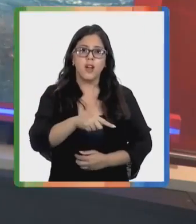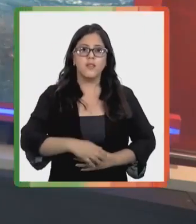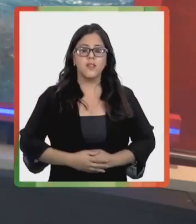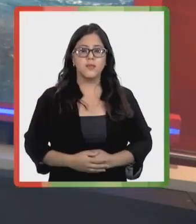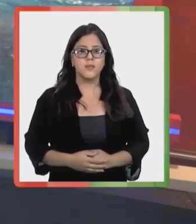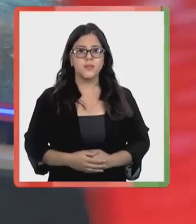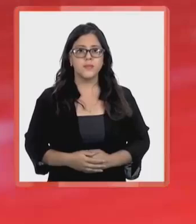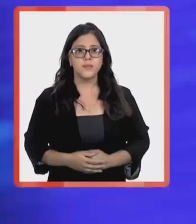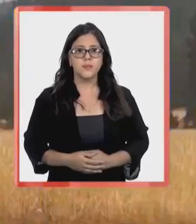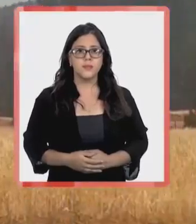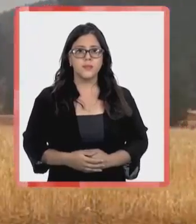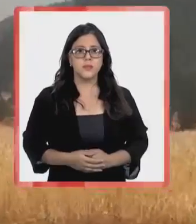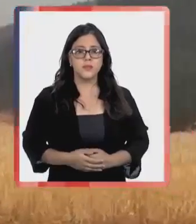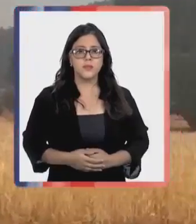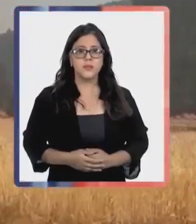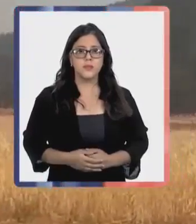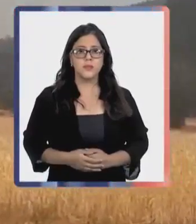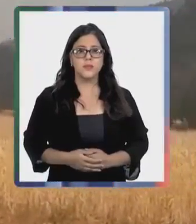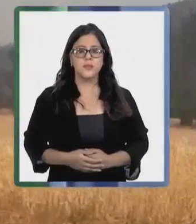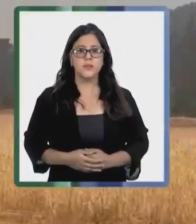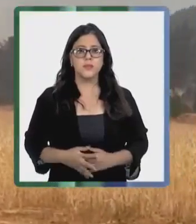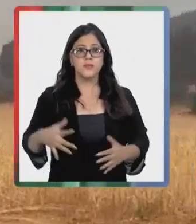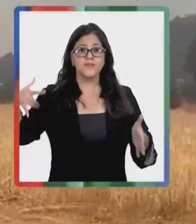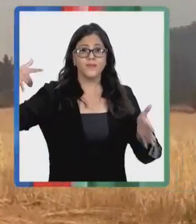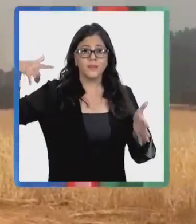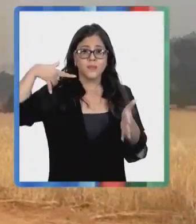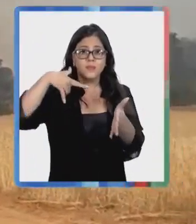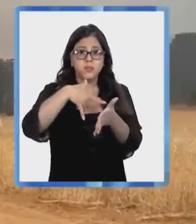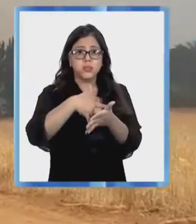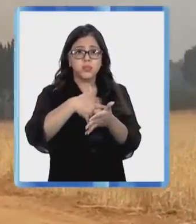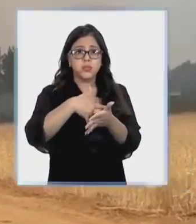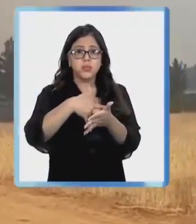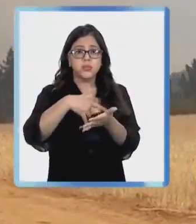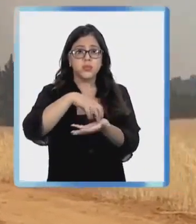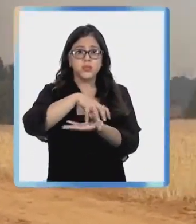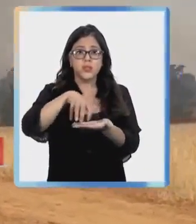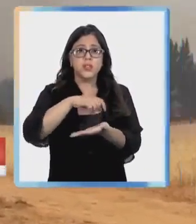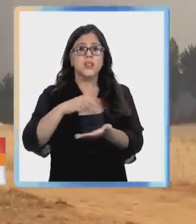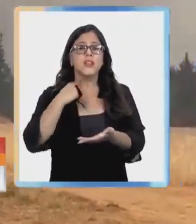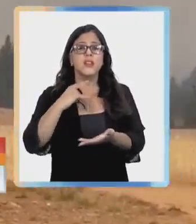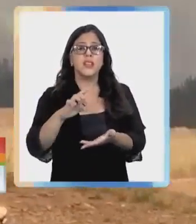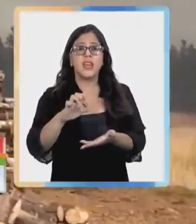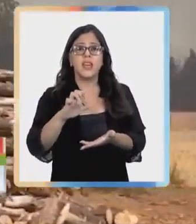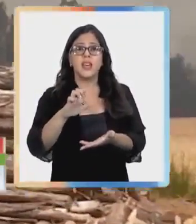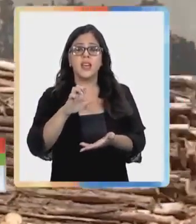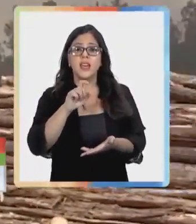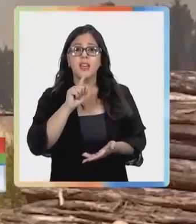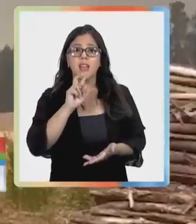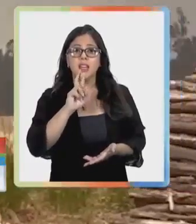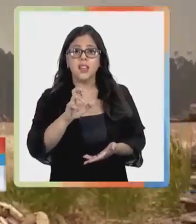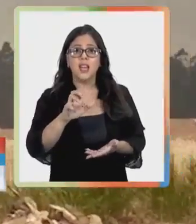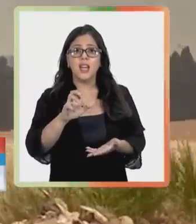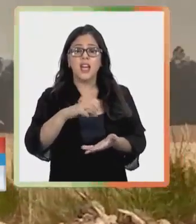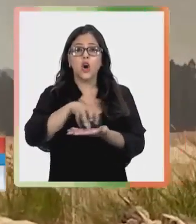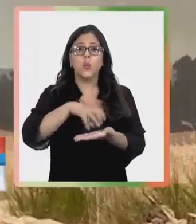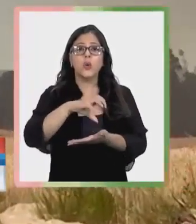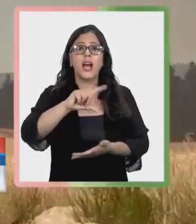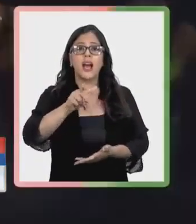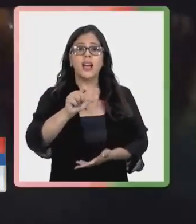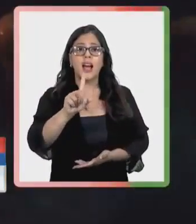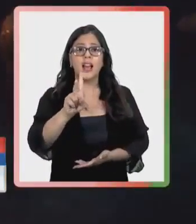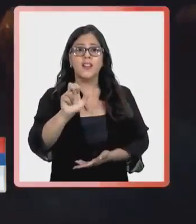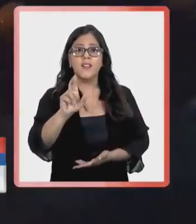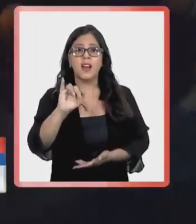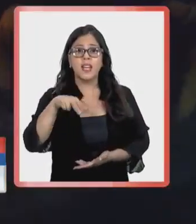el informe. El accidente aéreo ocurrió en el sector rural Quetre, en la comuna de Galvarino, donde un incendio forestal